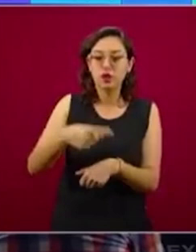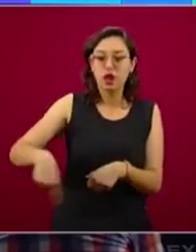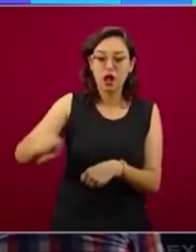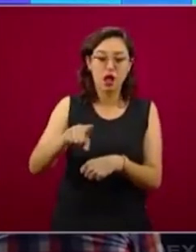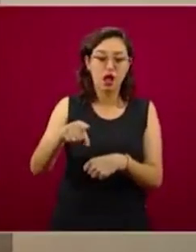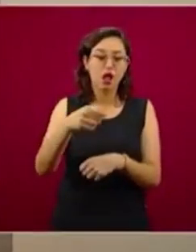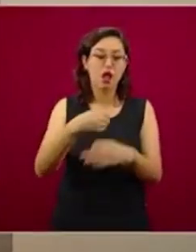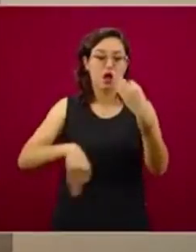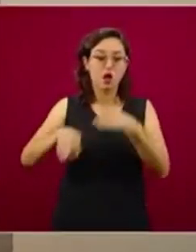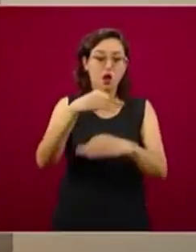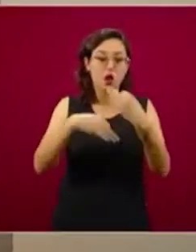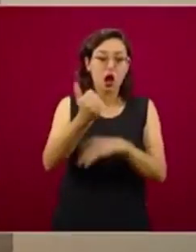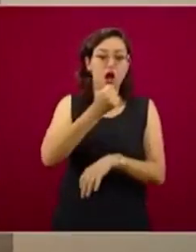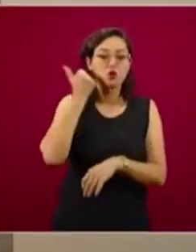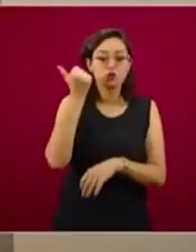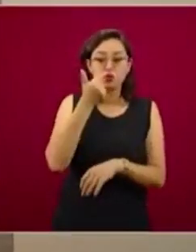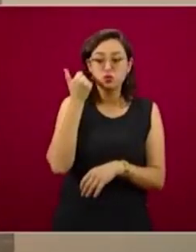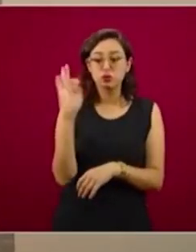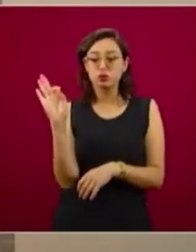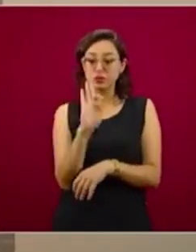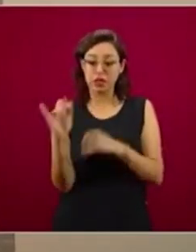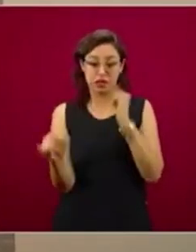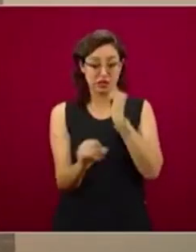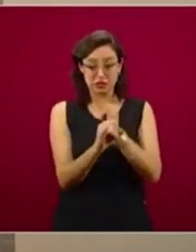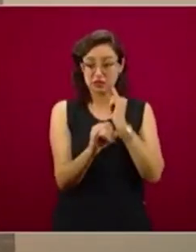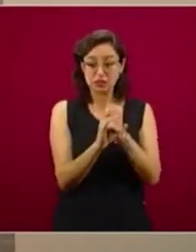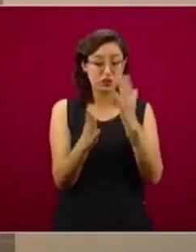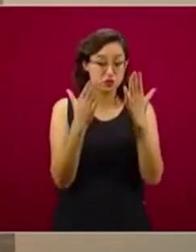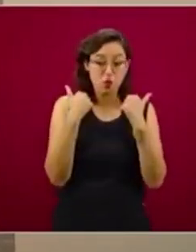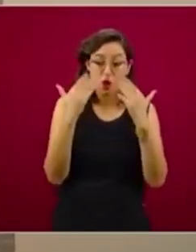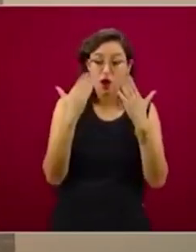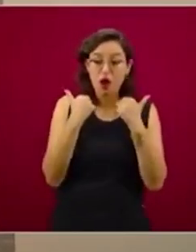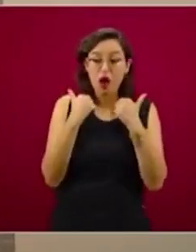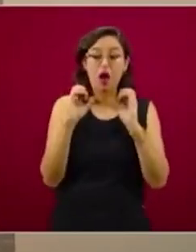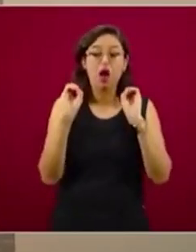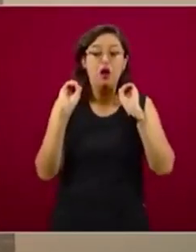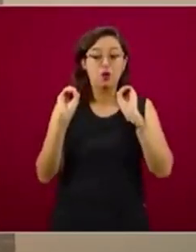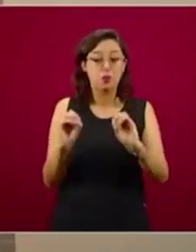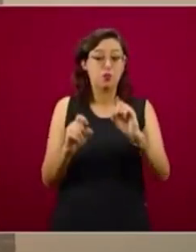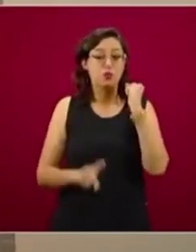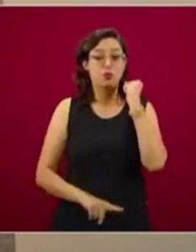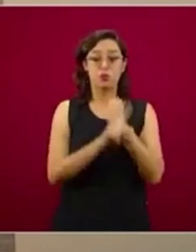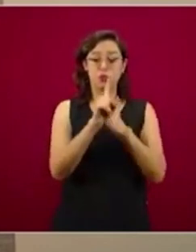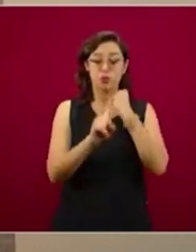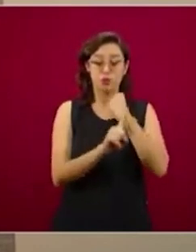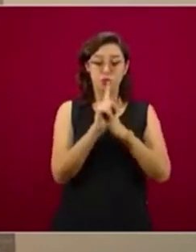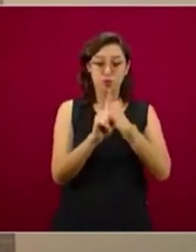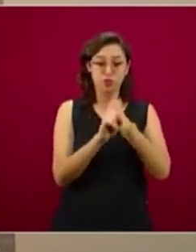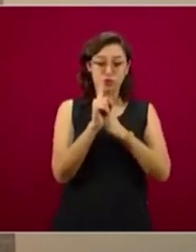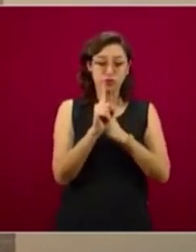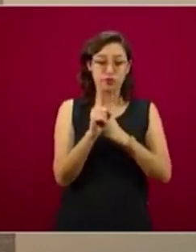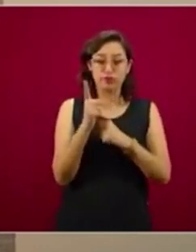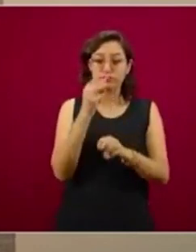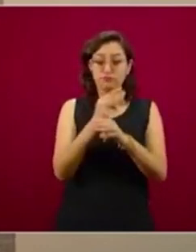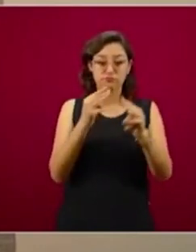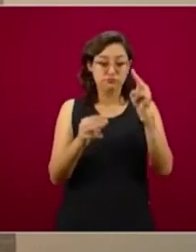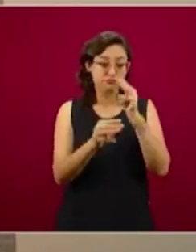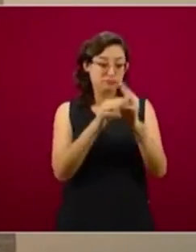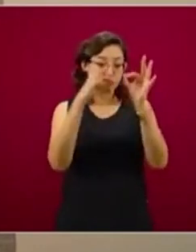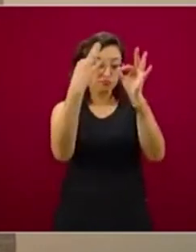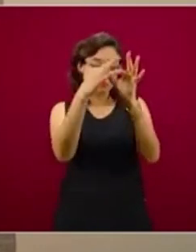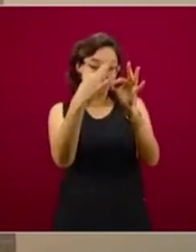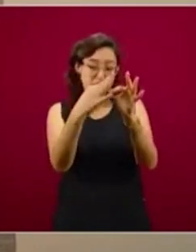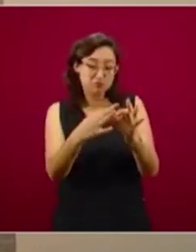que o no tenían internet o tenían problemas de que no pudieron cursar todas las materias, porque ahí